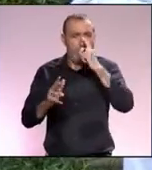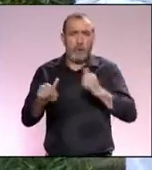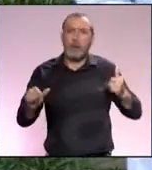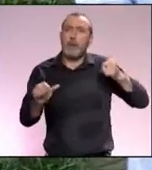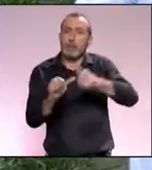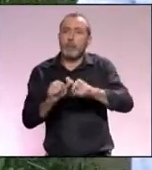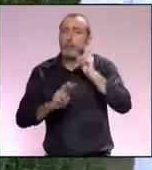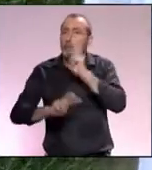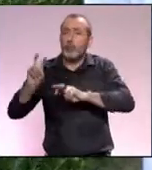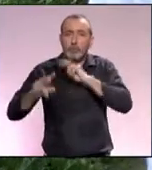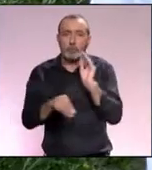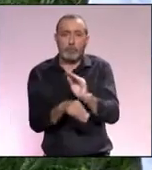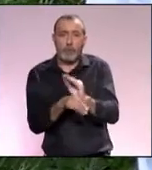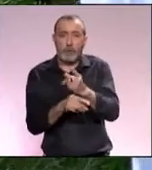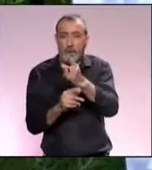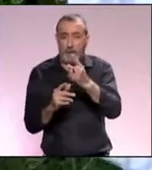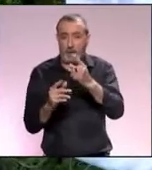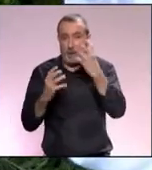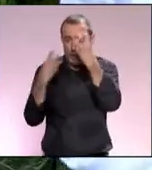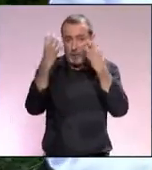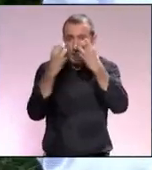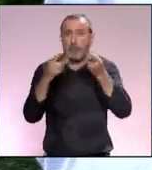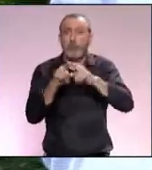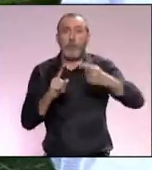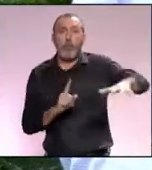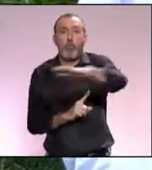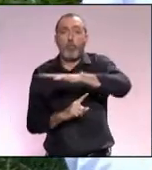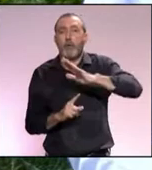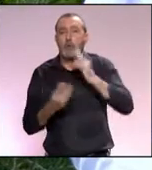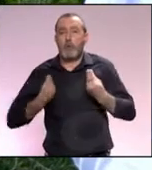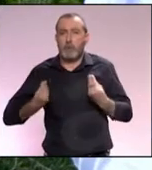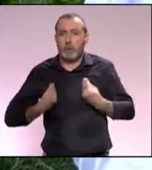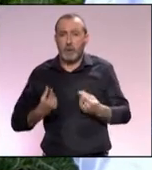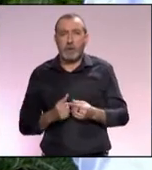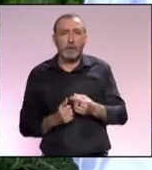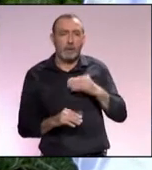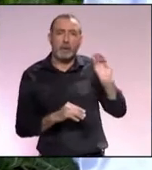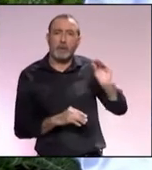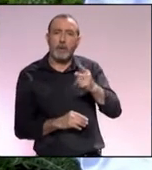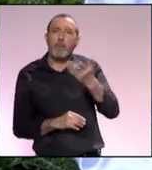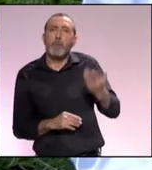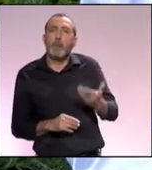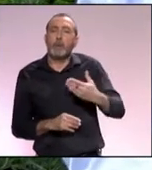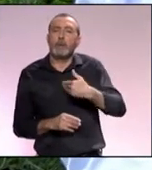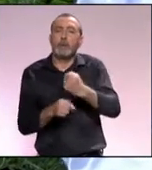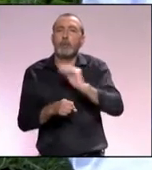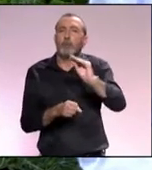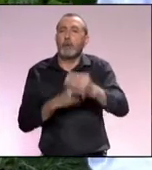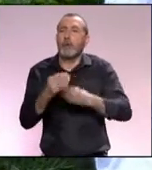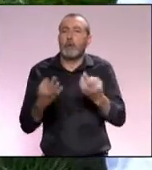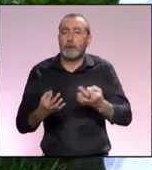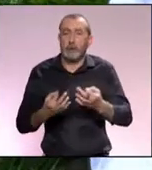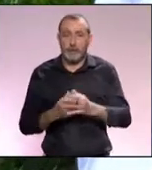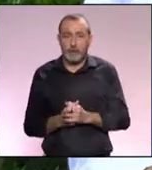años de recuperación tanto de esta especie como de sus hábitats. ¿Cuál es la importancia de vuestra labor? Pues,